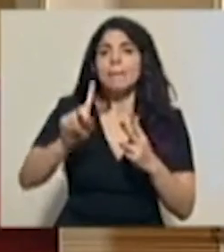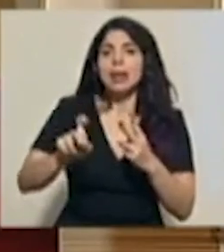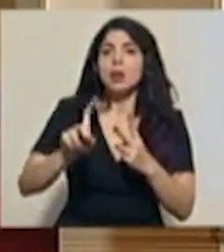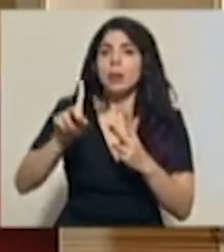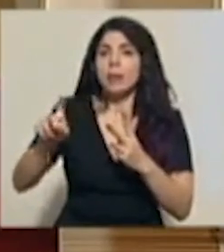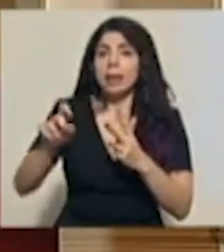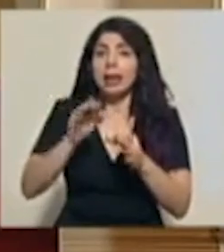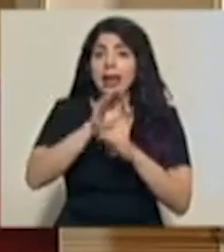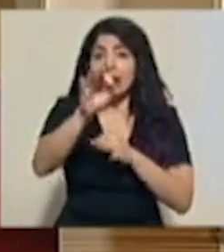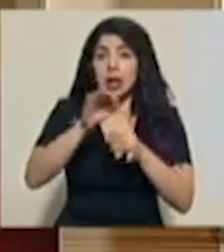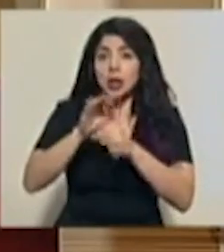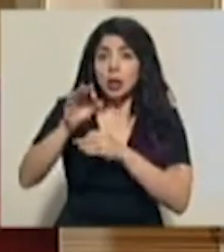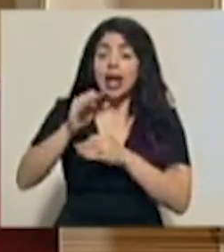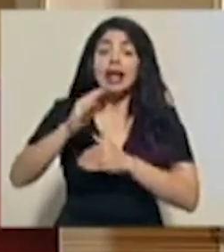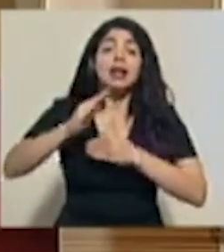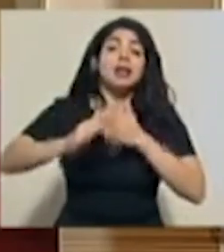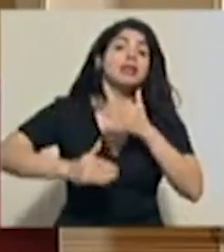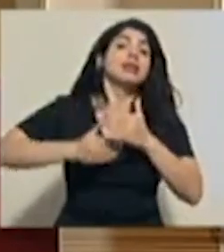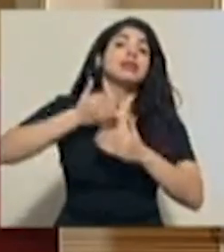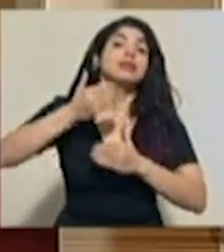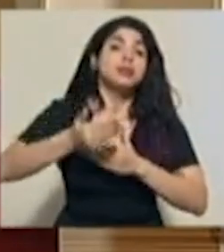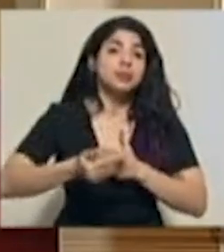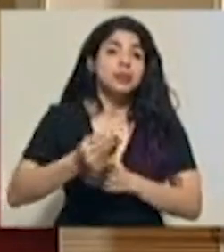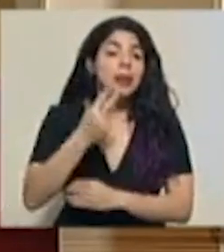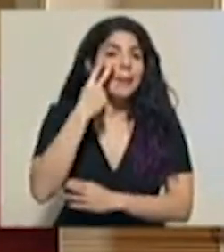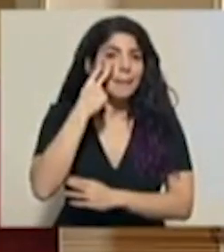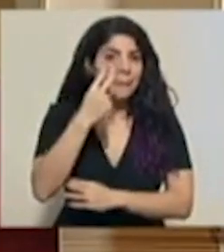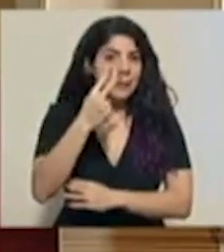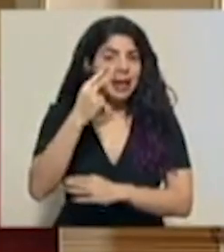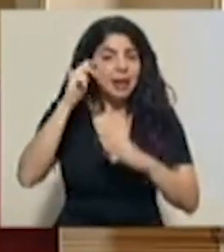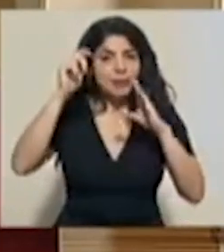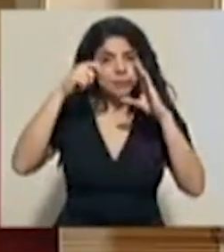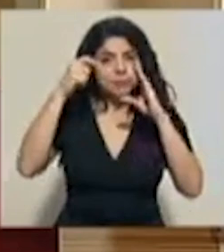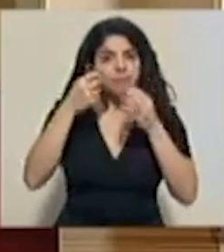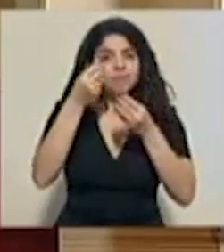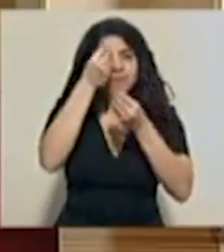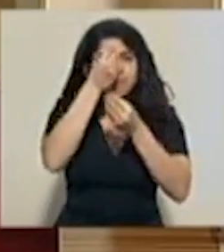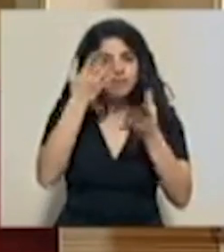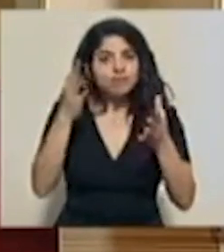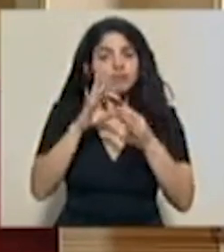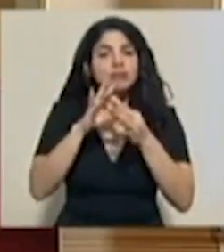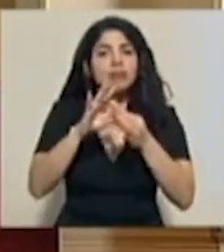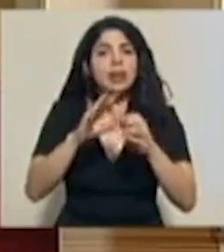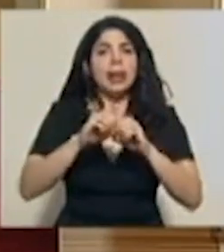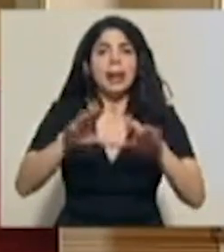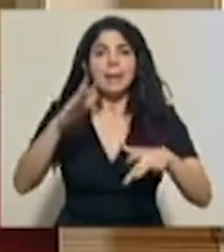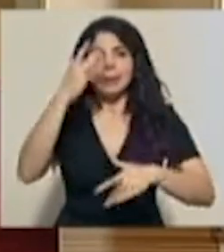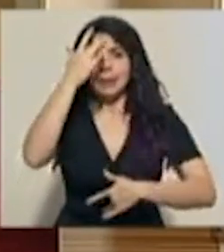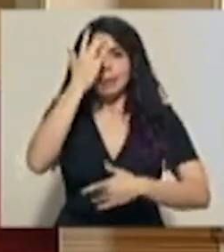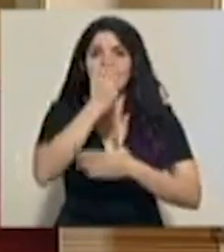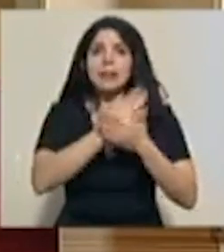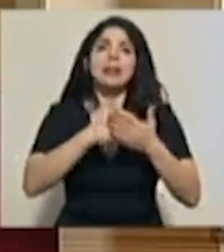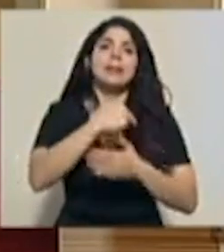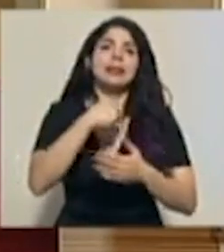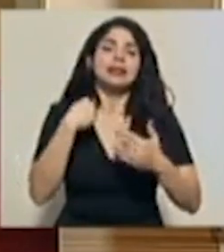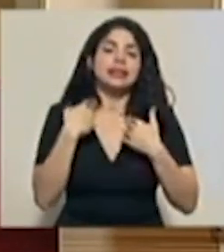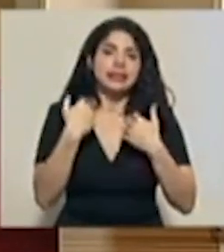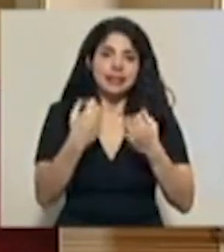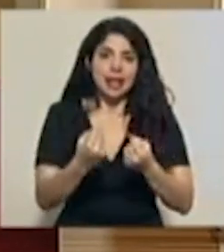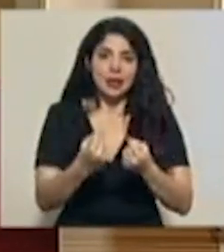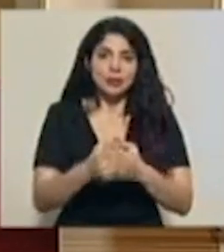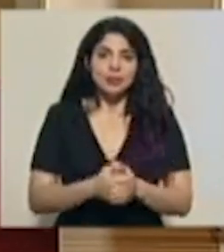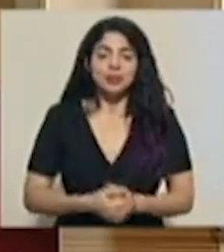regionales y posteriormente veremos el reporte epidemiológico del Ministerio de Salud.